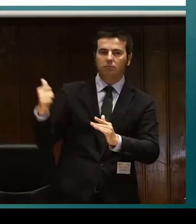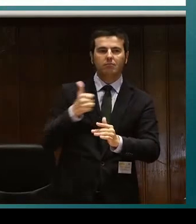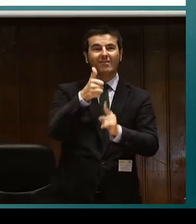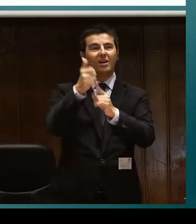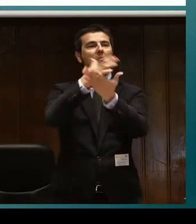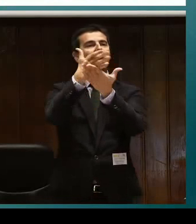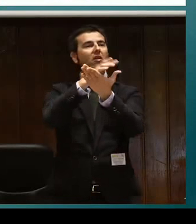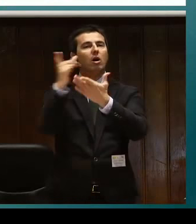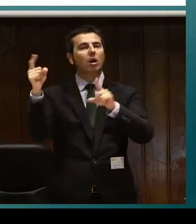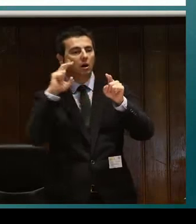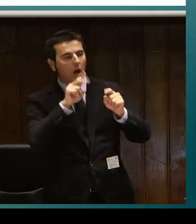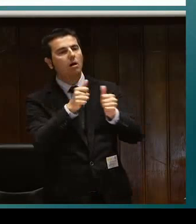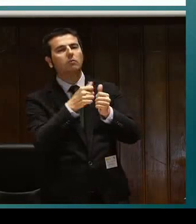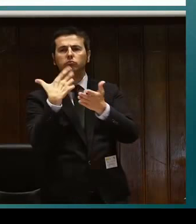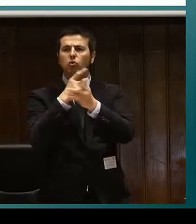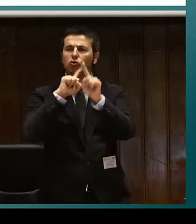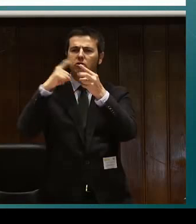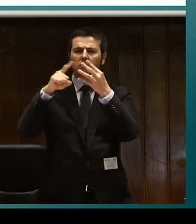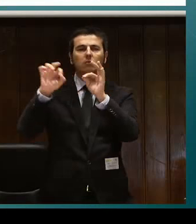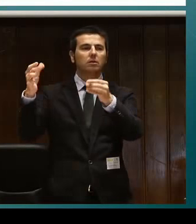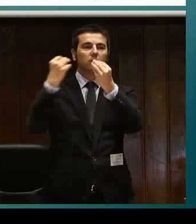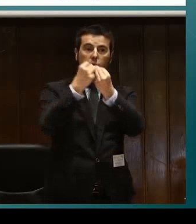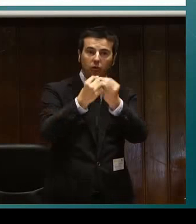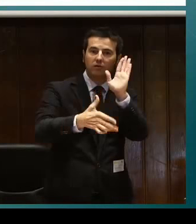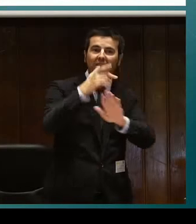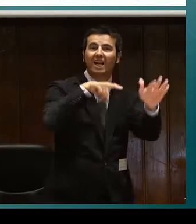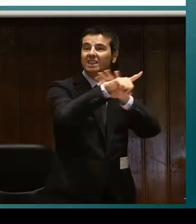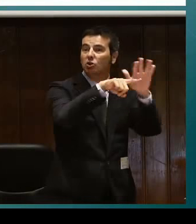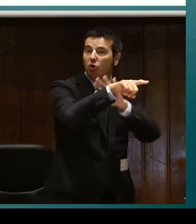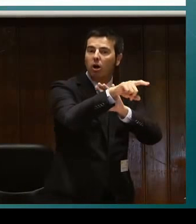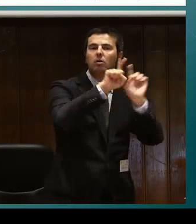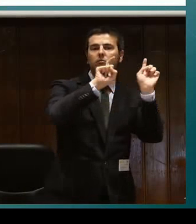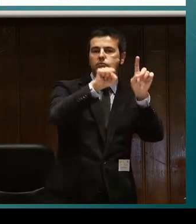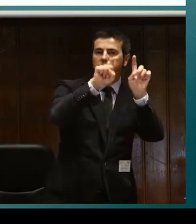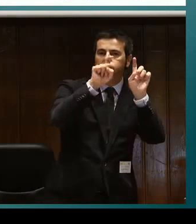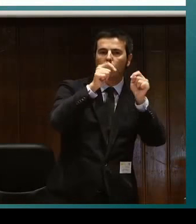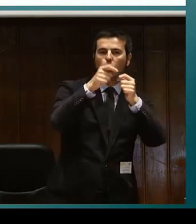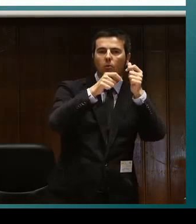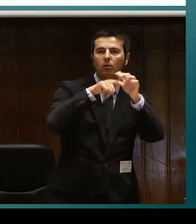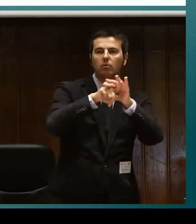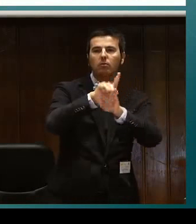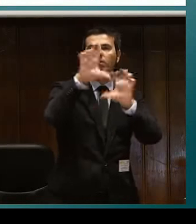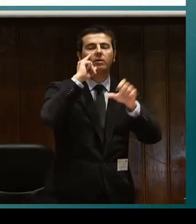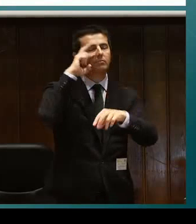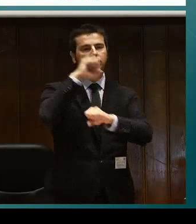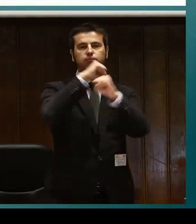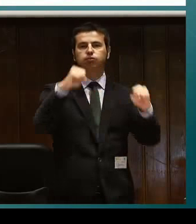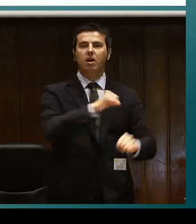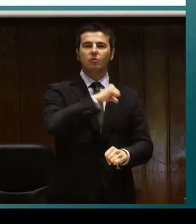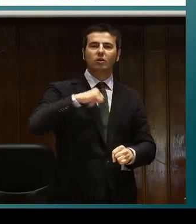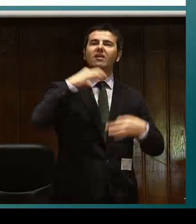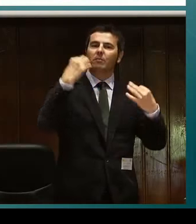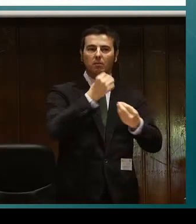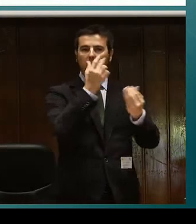se cita con una persona sordociega y encuentra esta problemática es el mediador o mediadora quien le